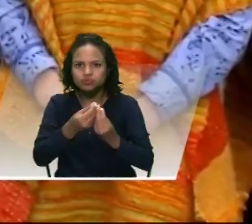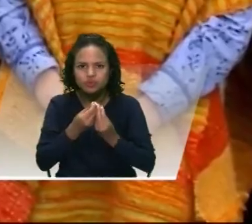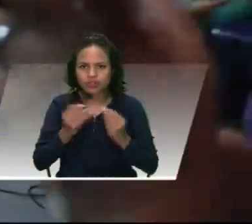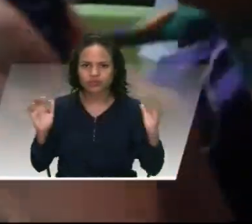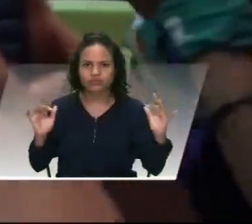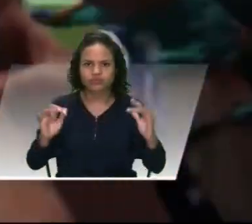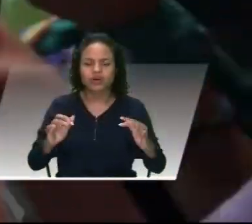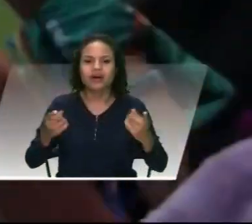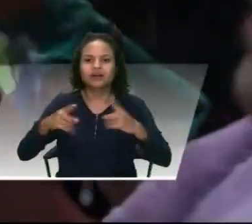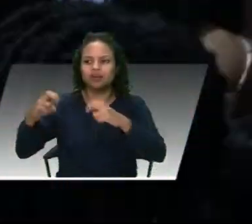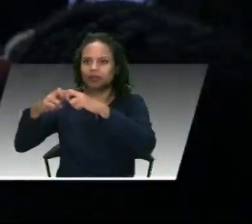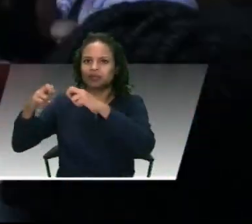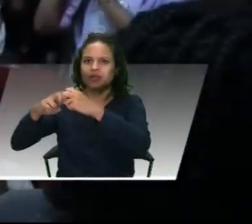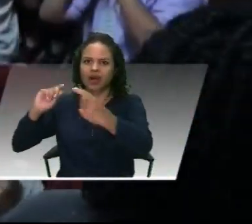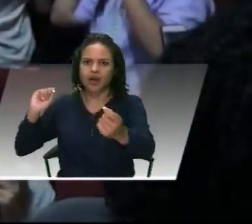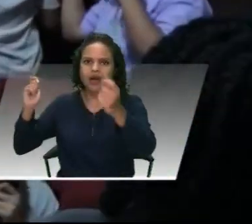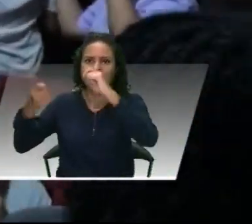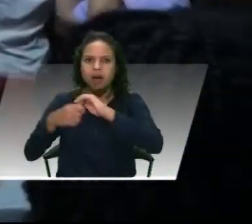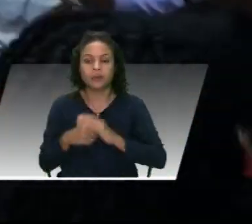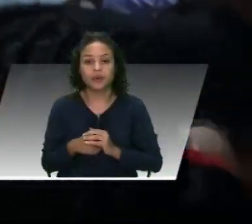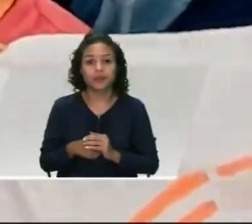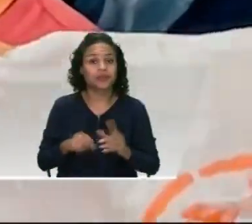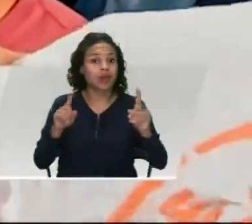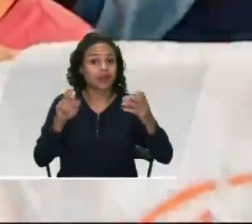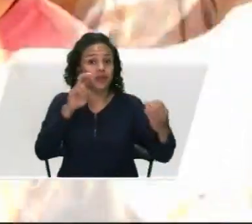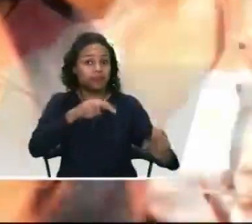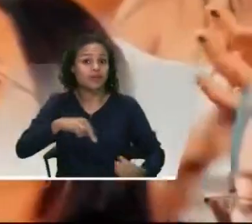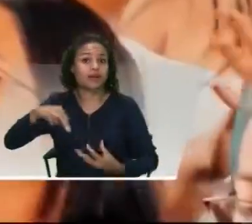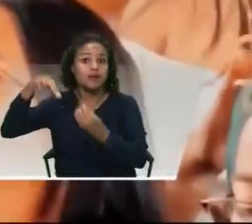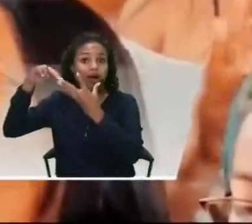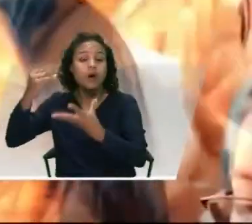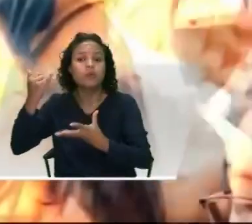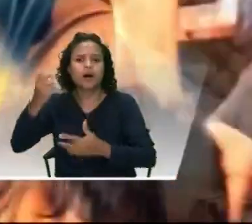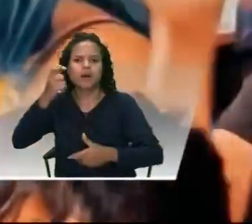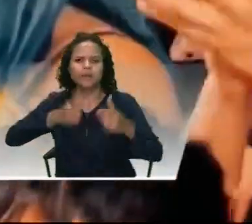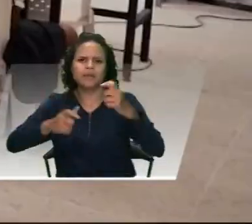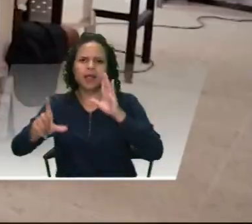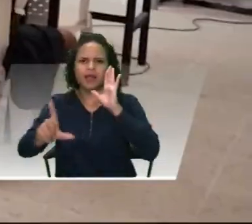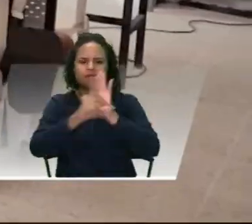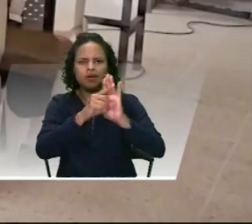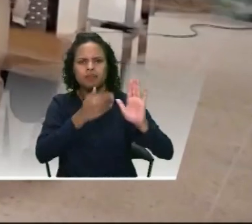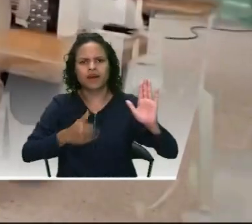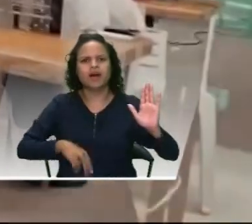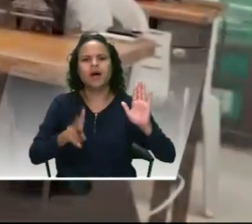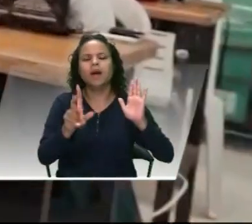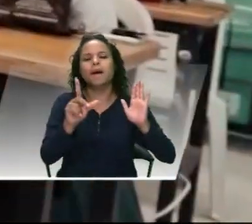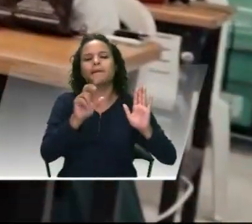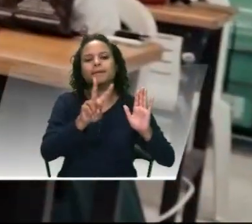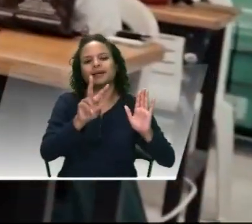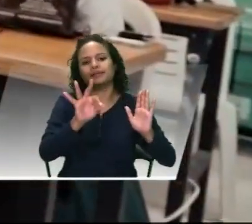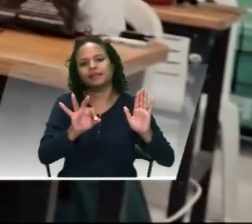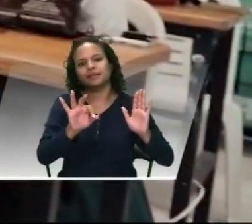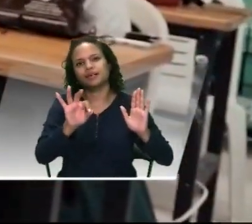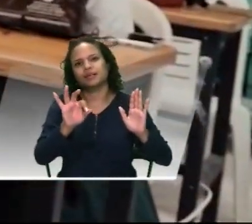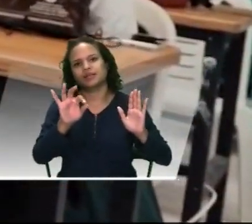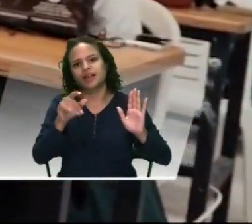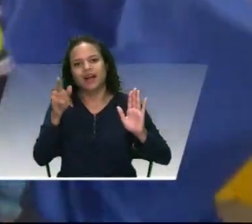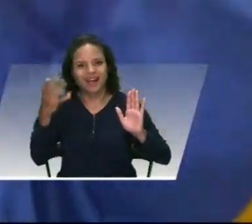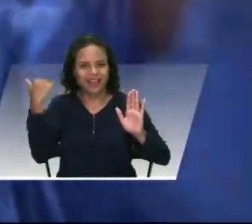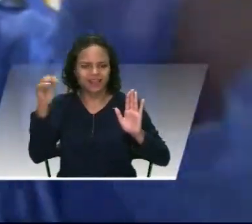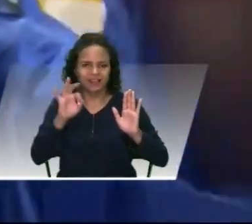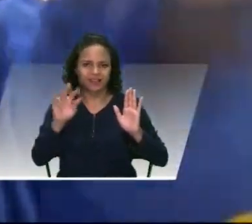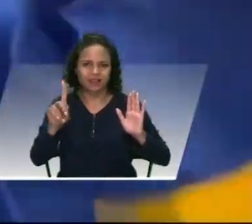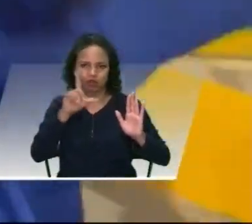En materia educativa, el presidente logró sancionar la ley 2307 del 31 de julio del 2023, que